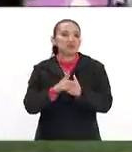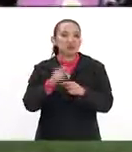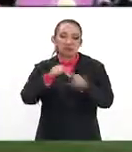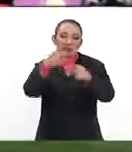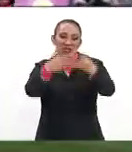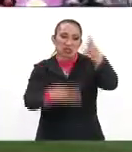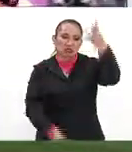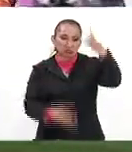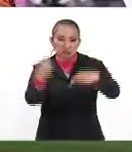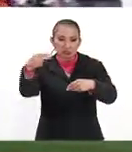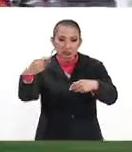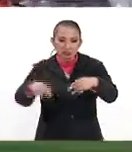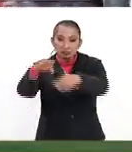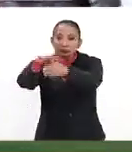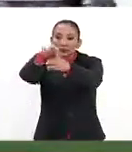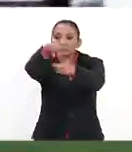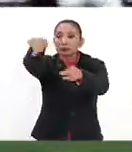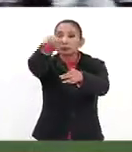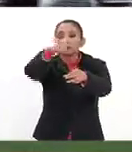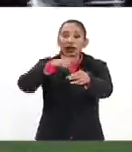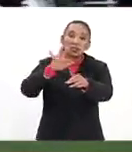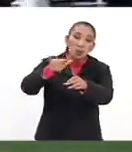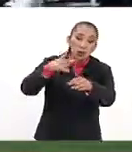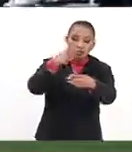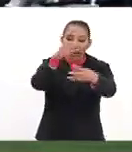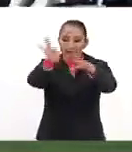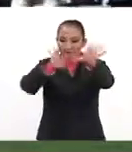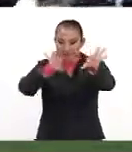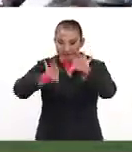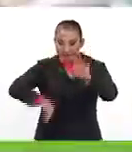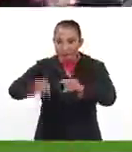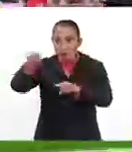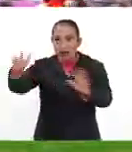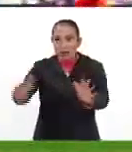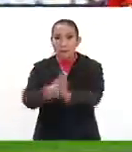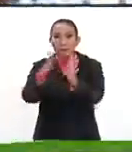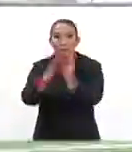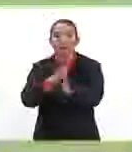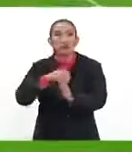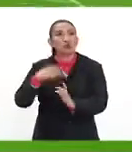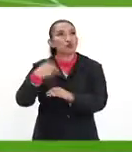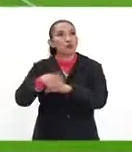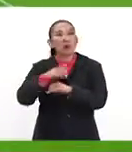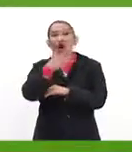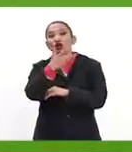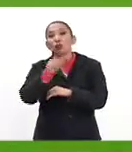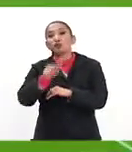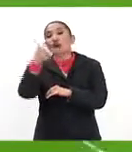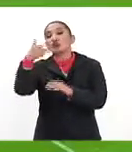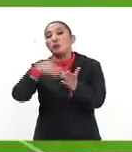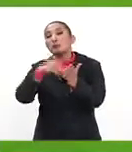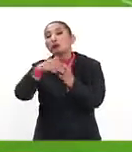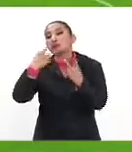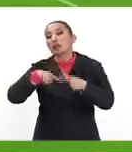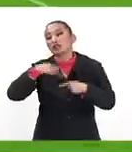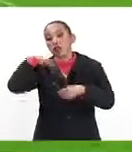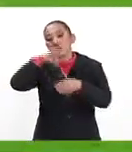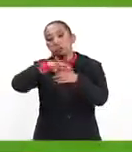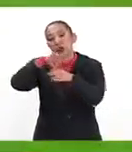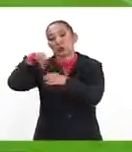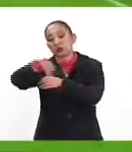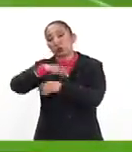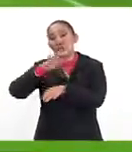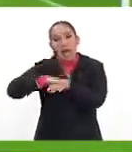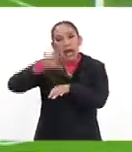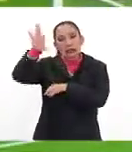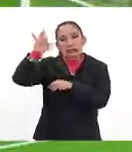cuadro se hace a través de votación de la gente entre 50 nominados. En esta ocasión tuvo una participación récord de 8.8 millones de usuarios. Cabe destacar que el